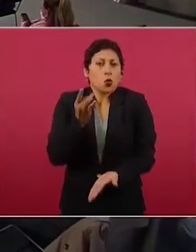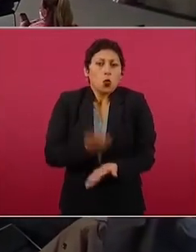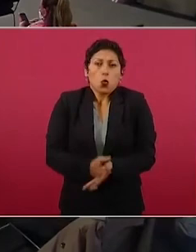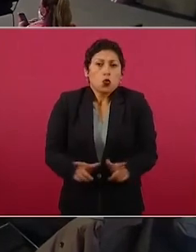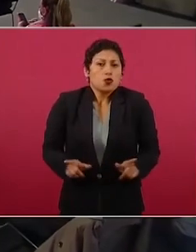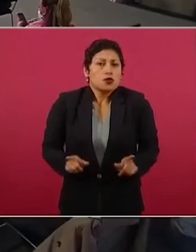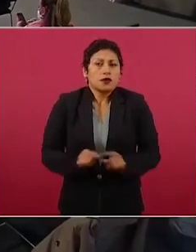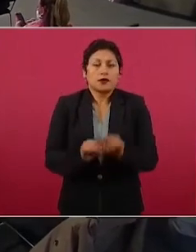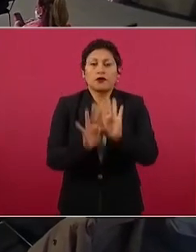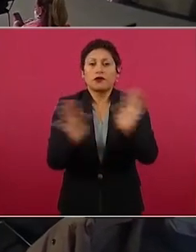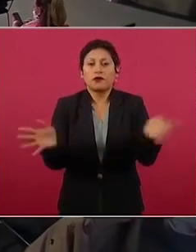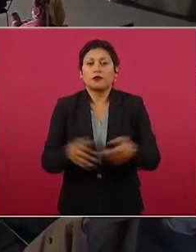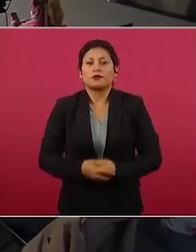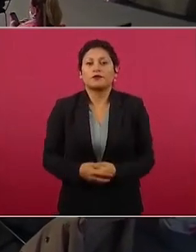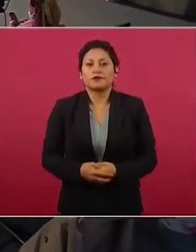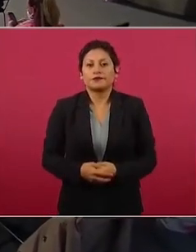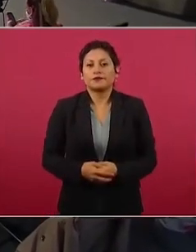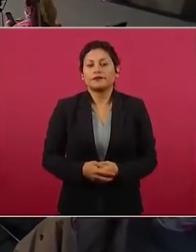regresó de Europa